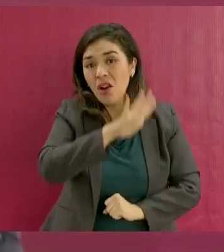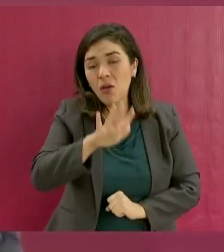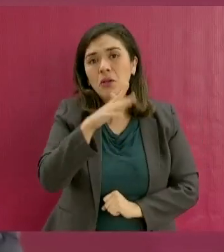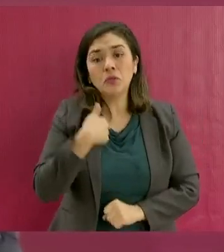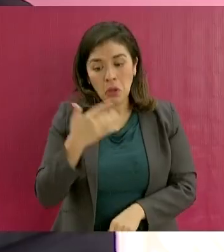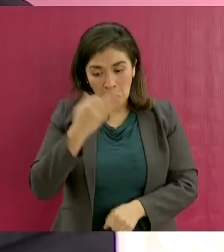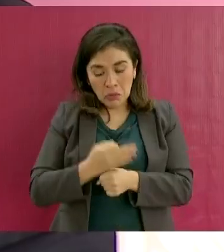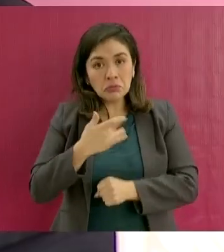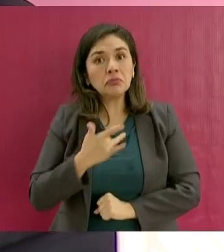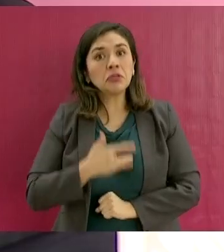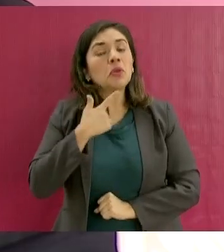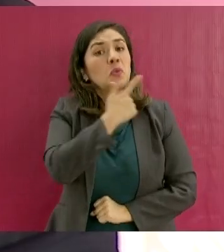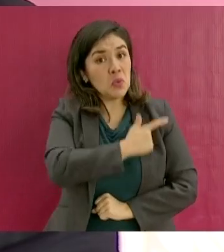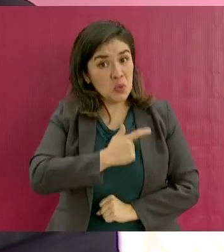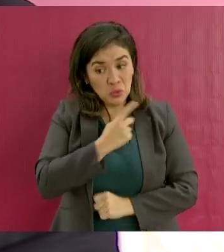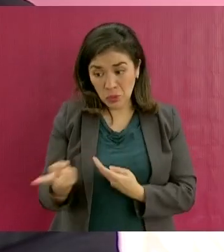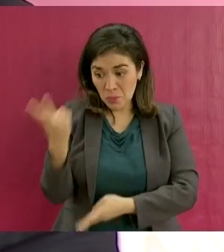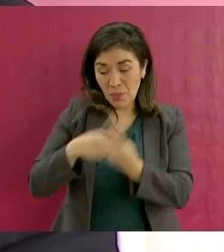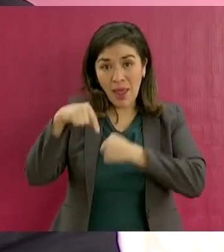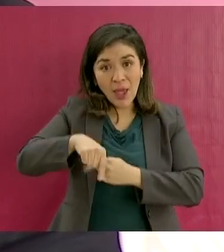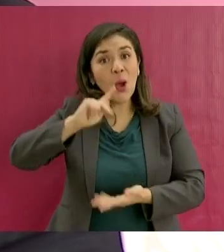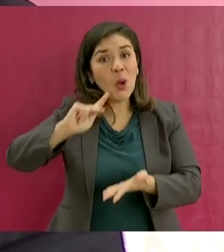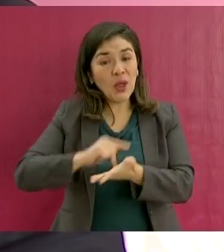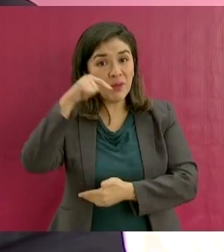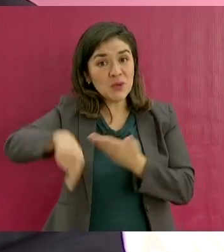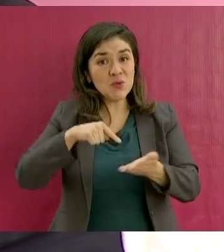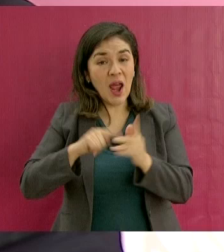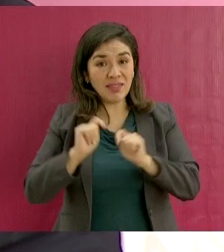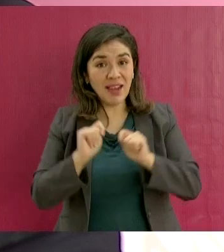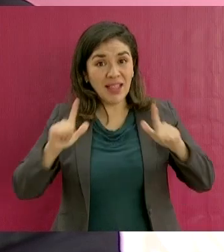Me da mucho gusto estar aquí de nuevo en Tlaxcala.